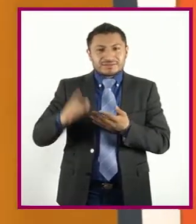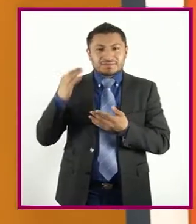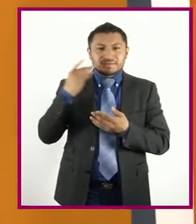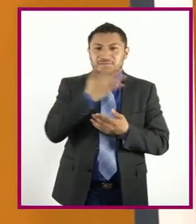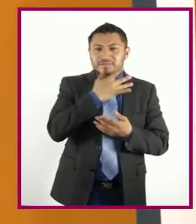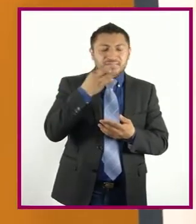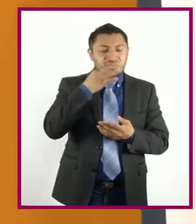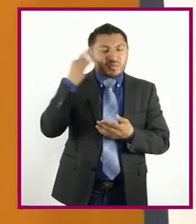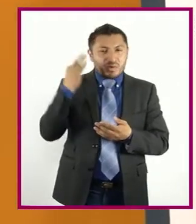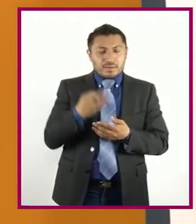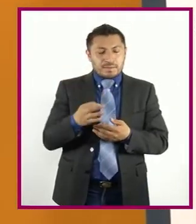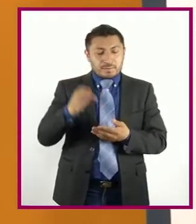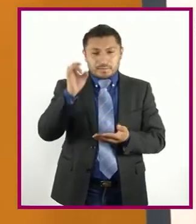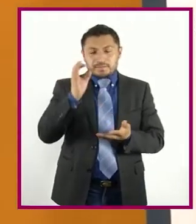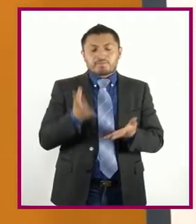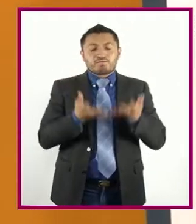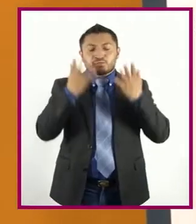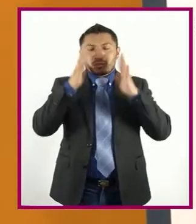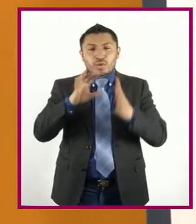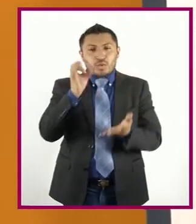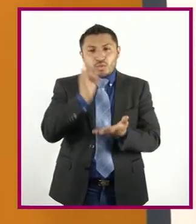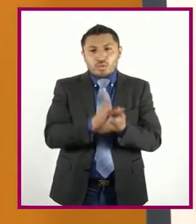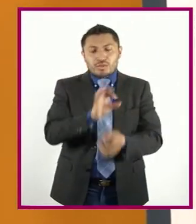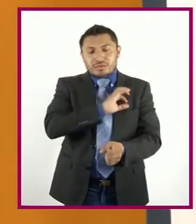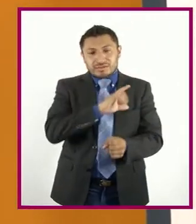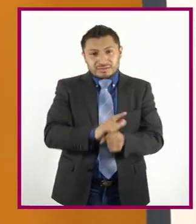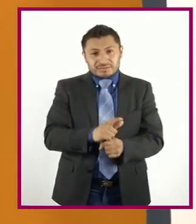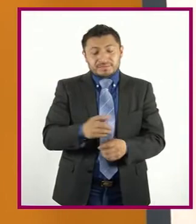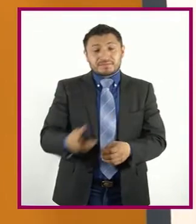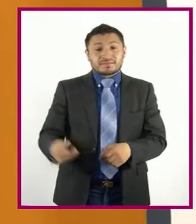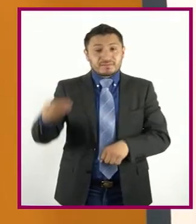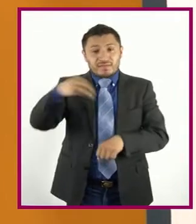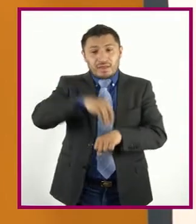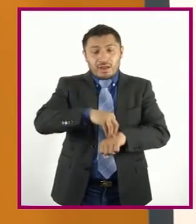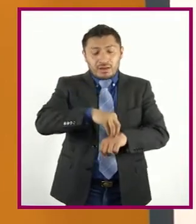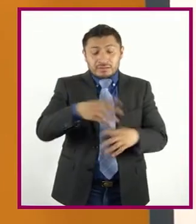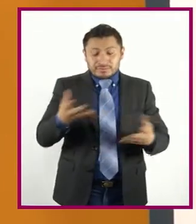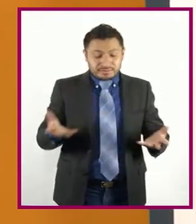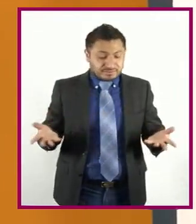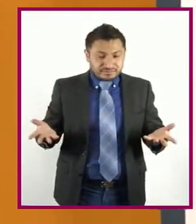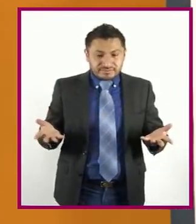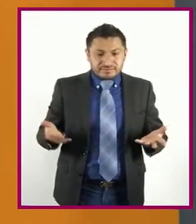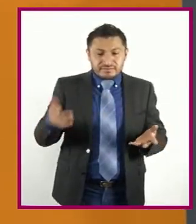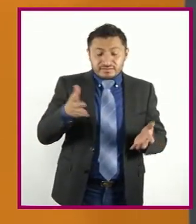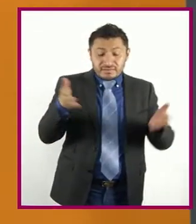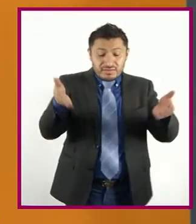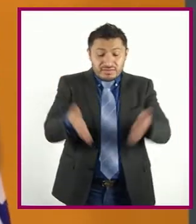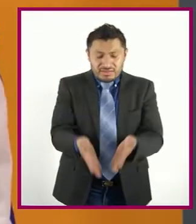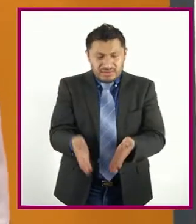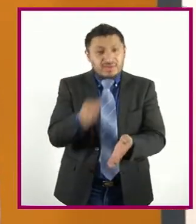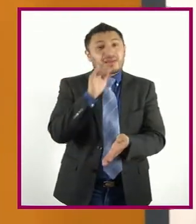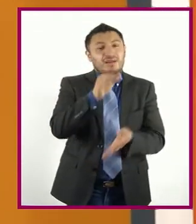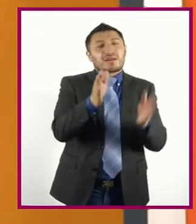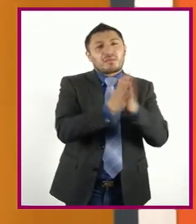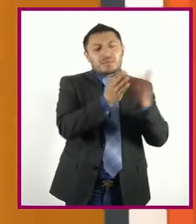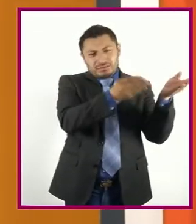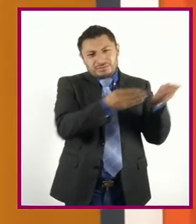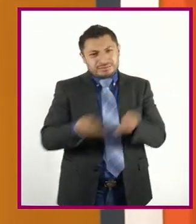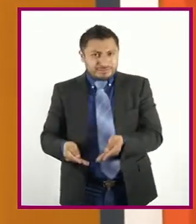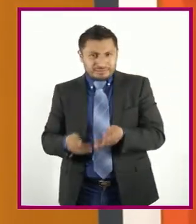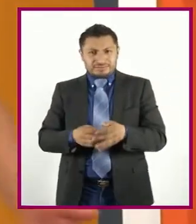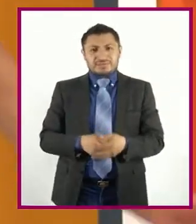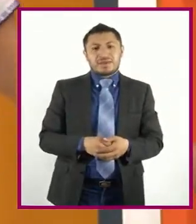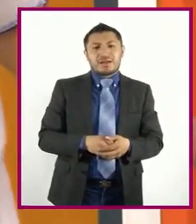esencia Única y especial Lo vamos a poner Aquí Mari Tú ponlo Por favor